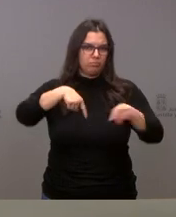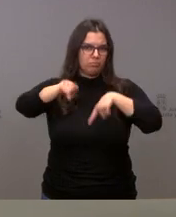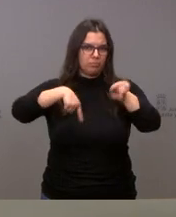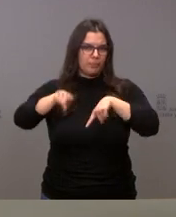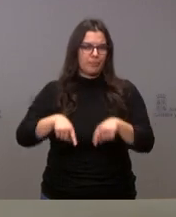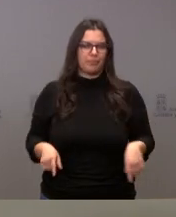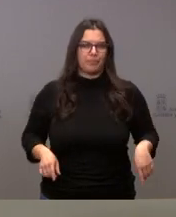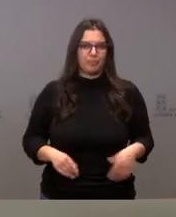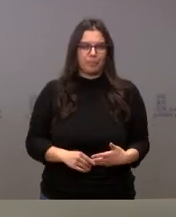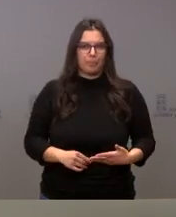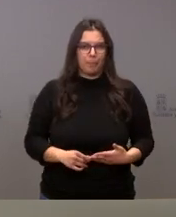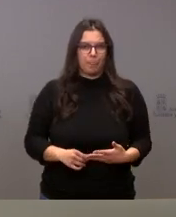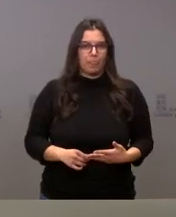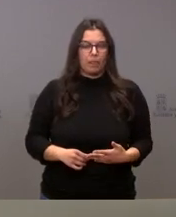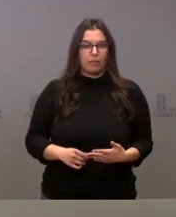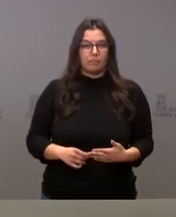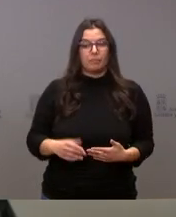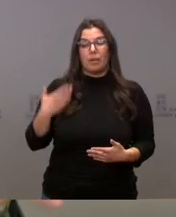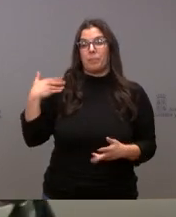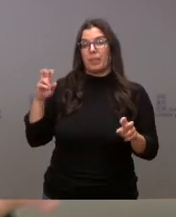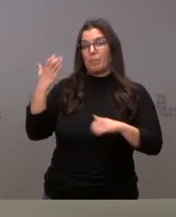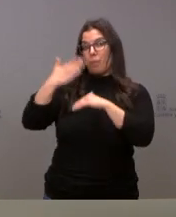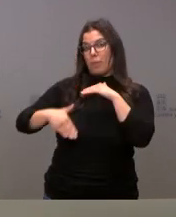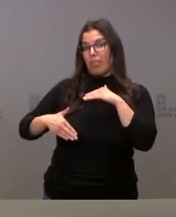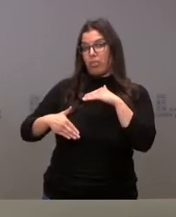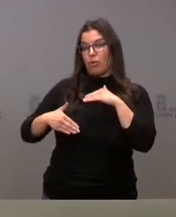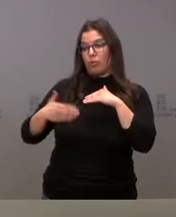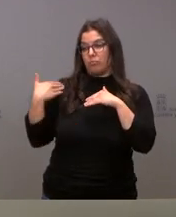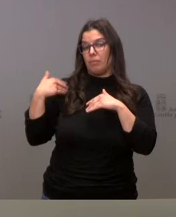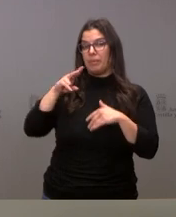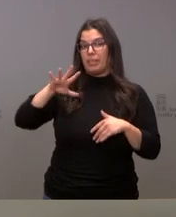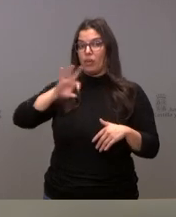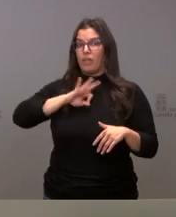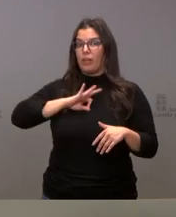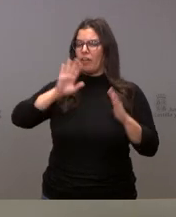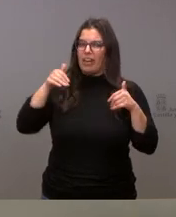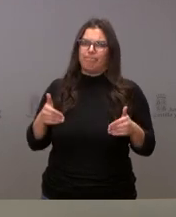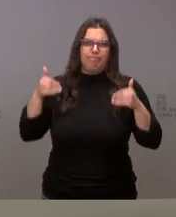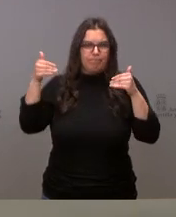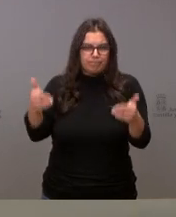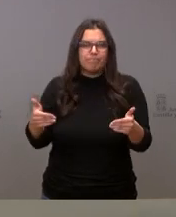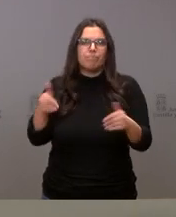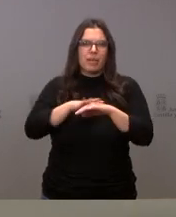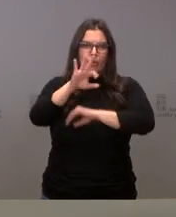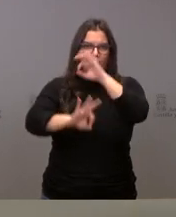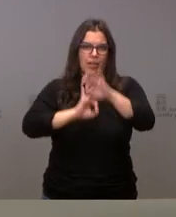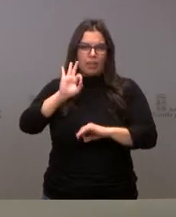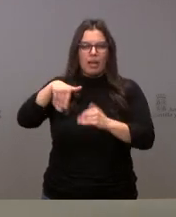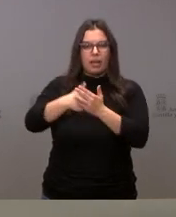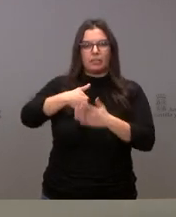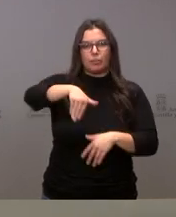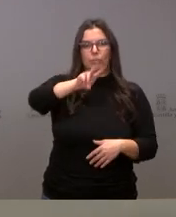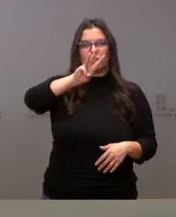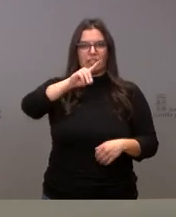de transporte. Habíamos dado un plazo inicial que venció el 25 de enero, pero hemos ampliado ese plazo hasta el próximo